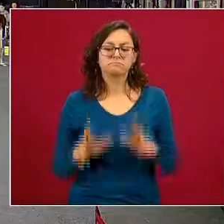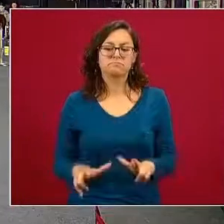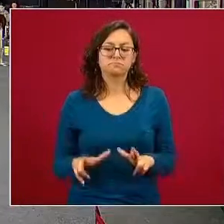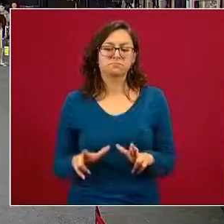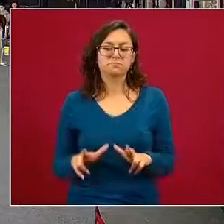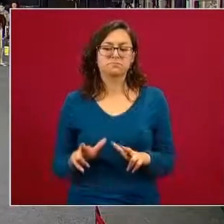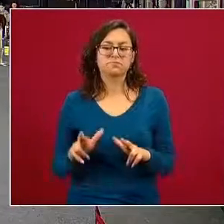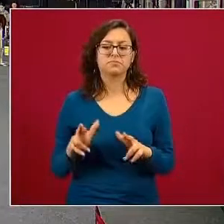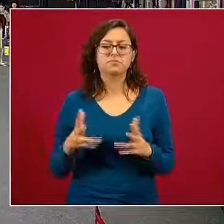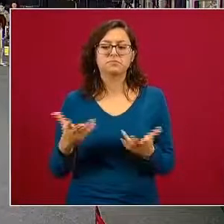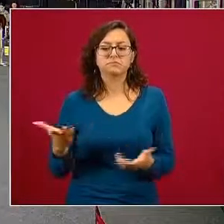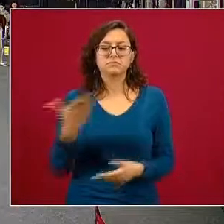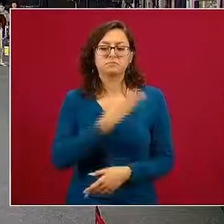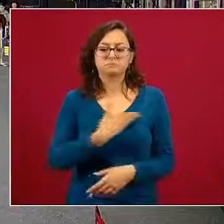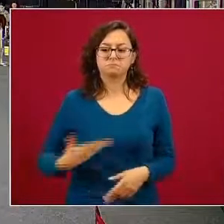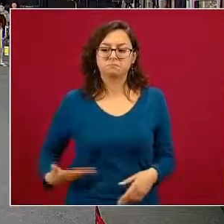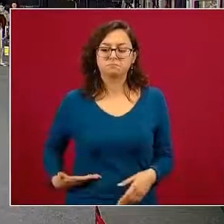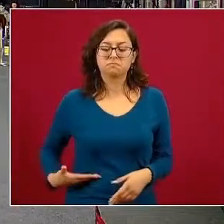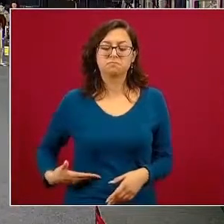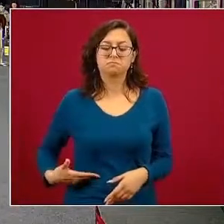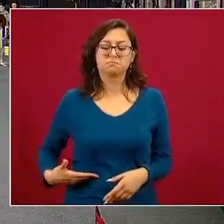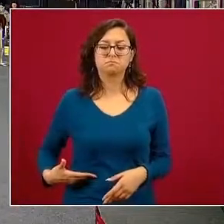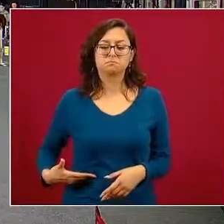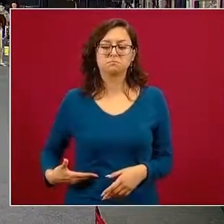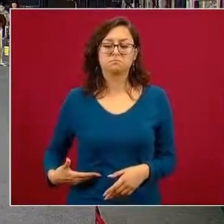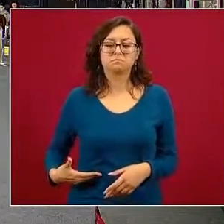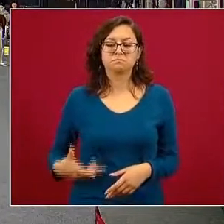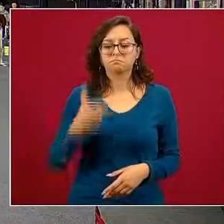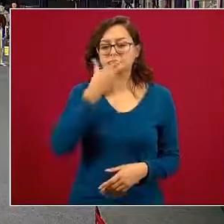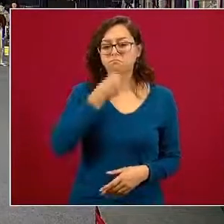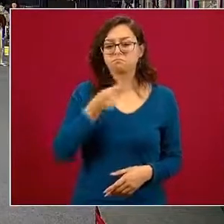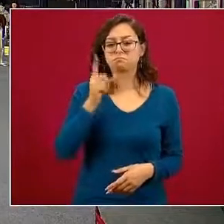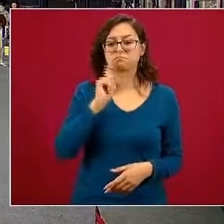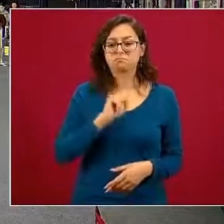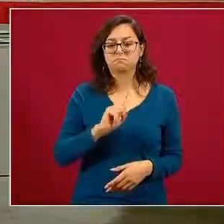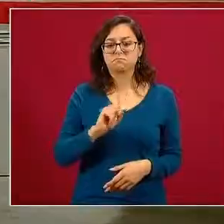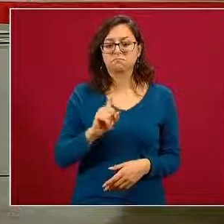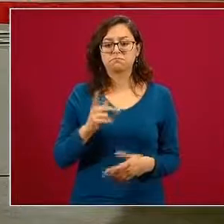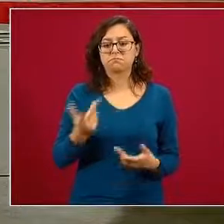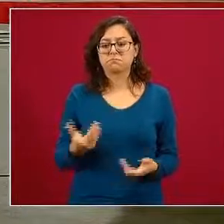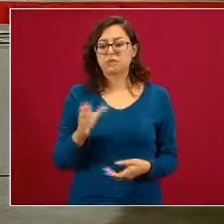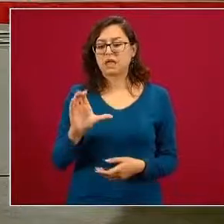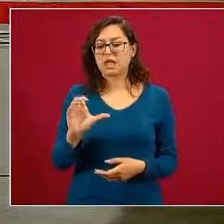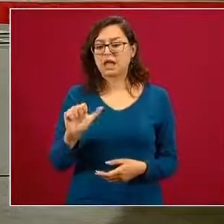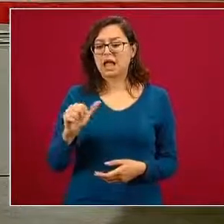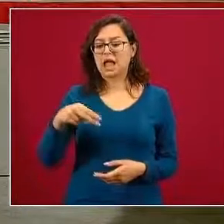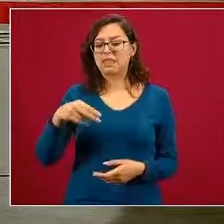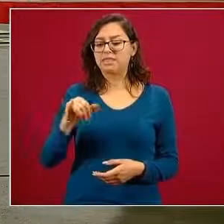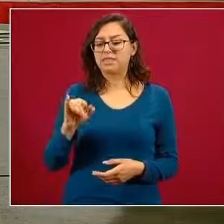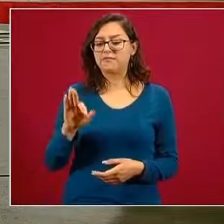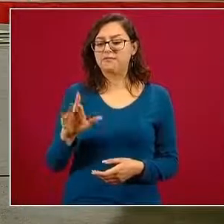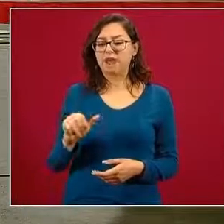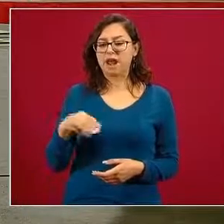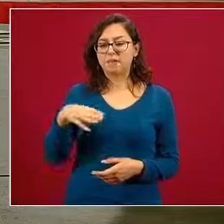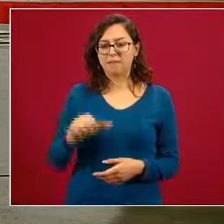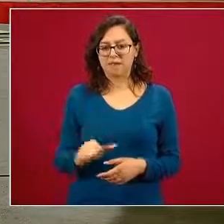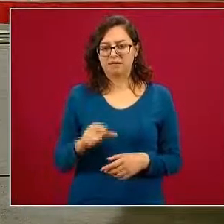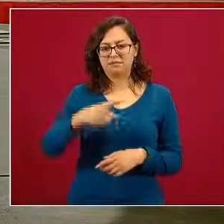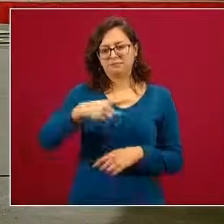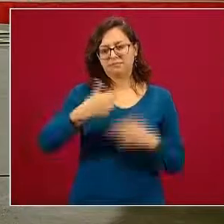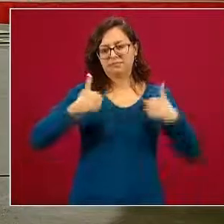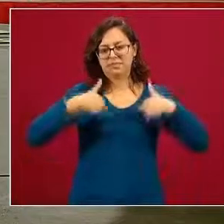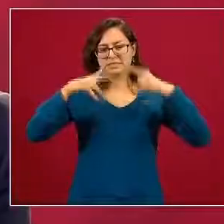casos las presidentas o los presidentes de Canifarma la Cámara Nacional de la Industria Farmacéutica